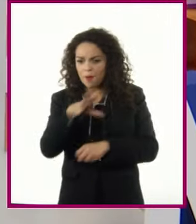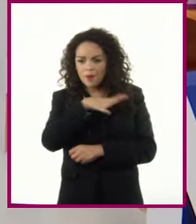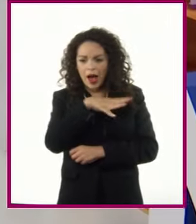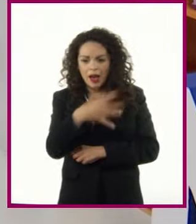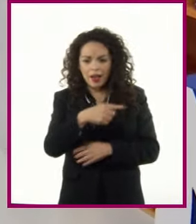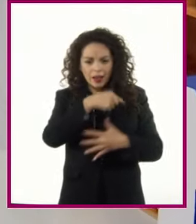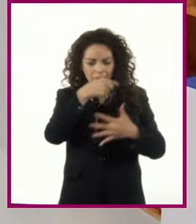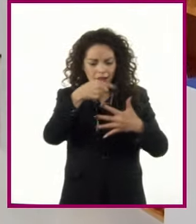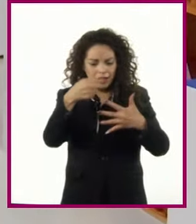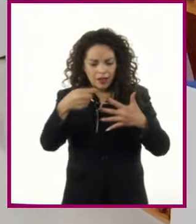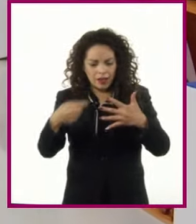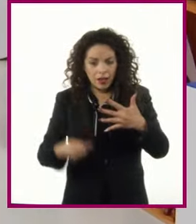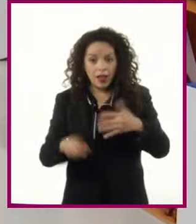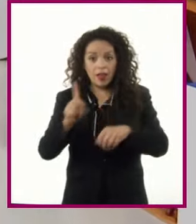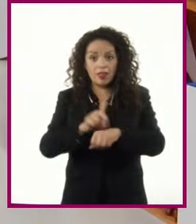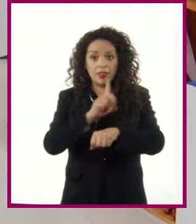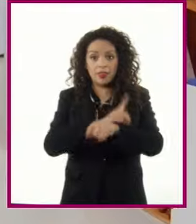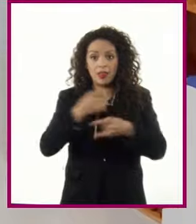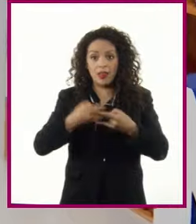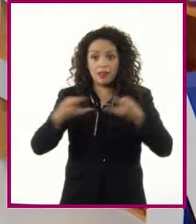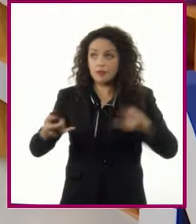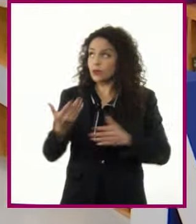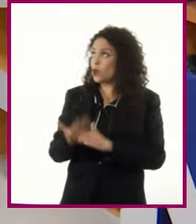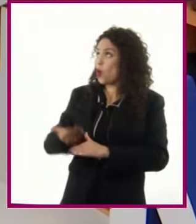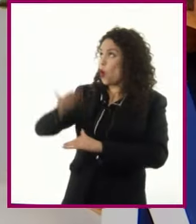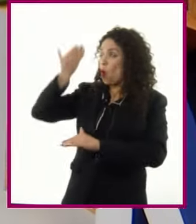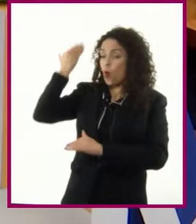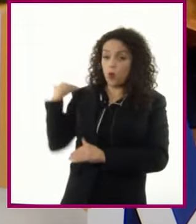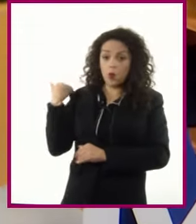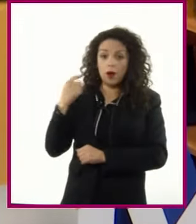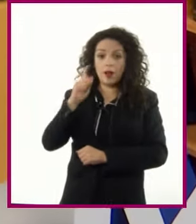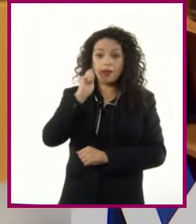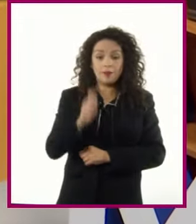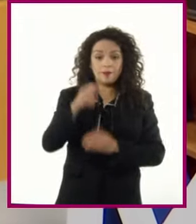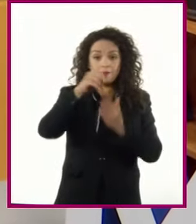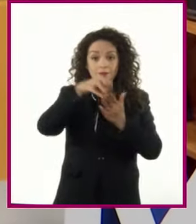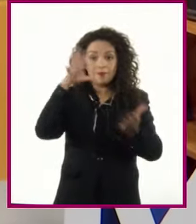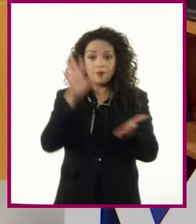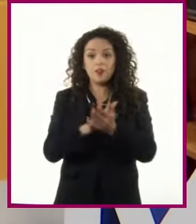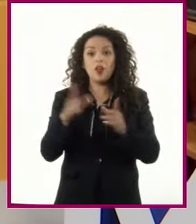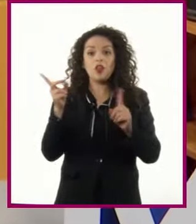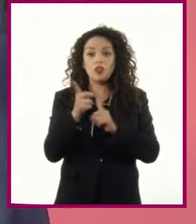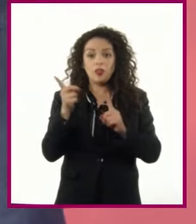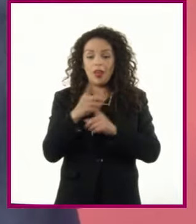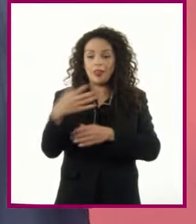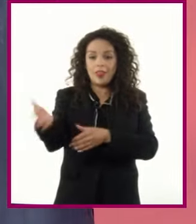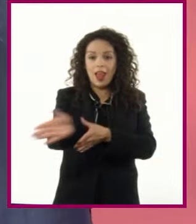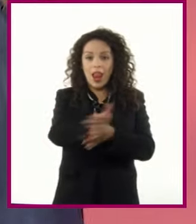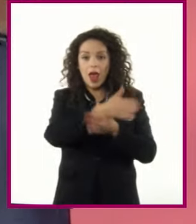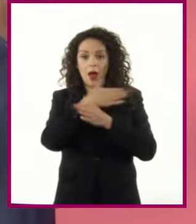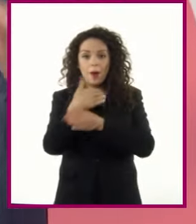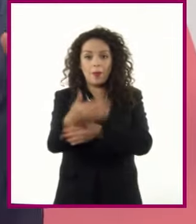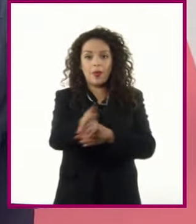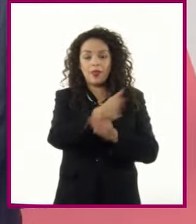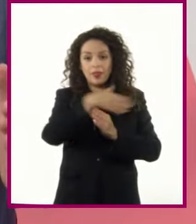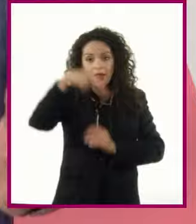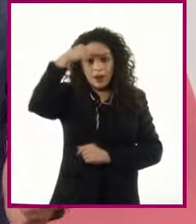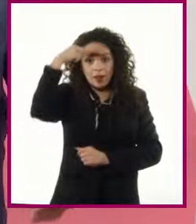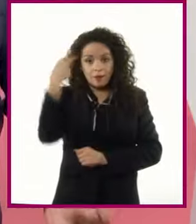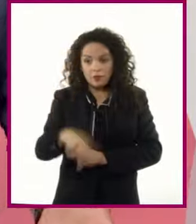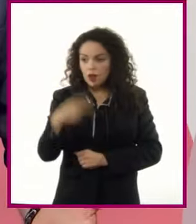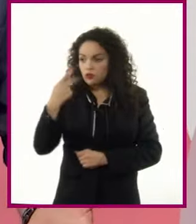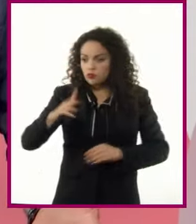históricos desde la impresión de esta planta en la bandera nacional Hasta los diferentes usos debido a sus